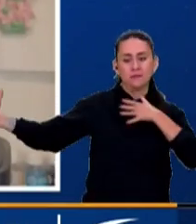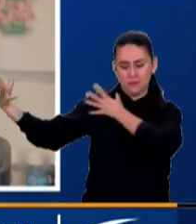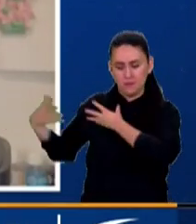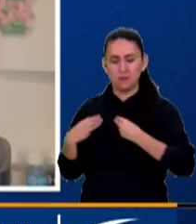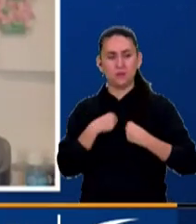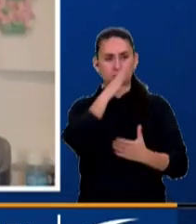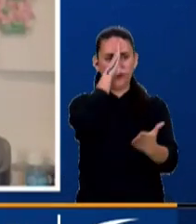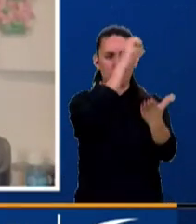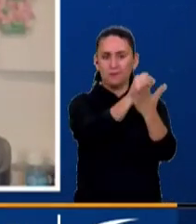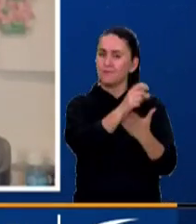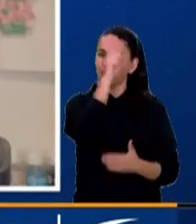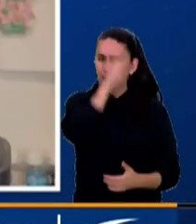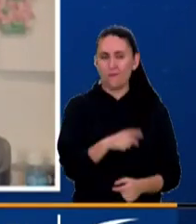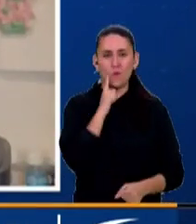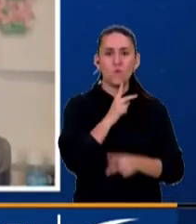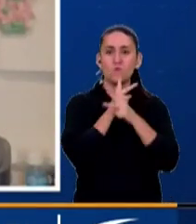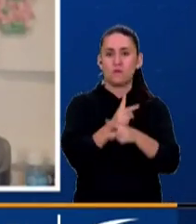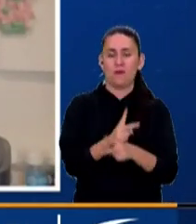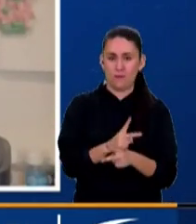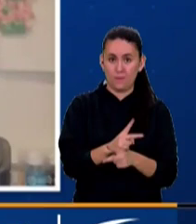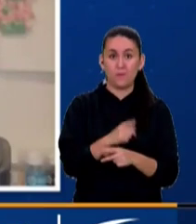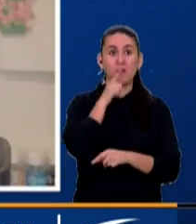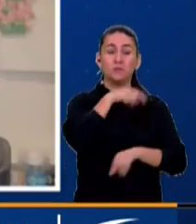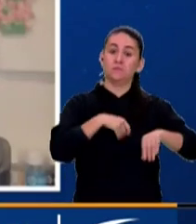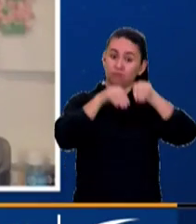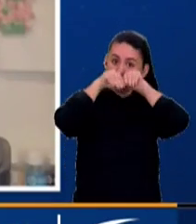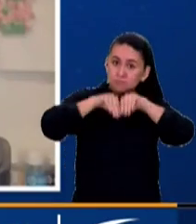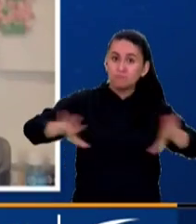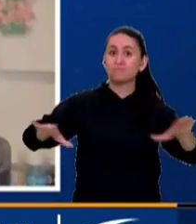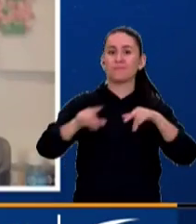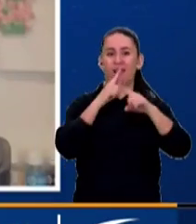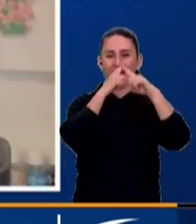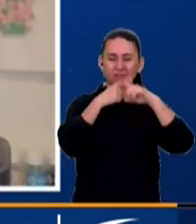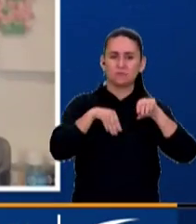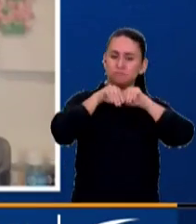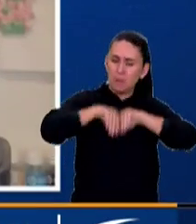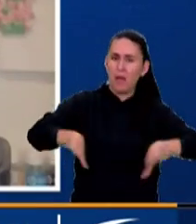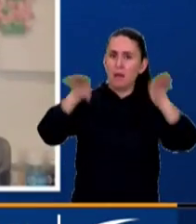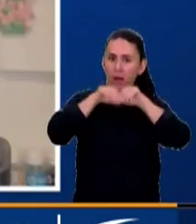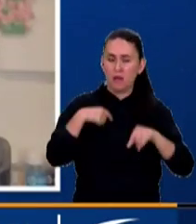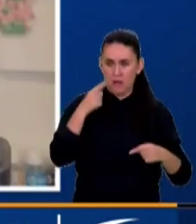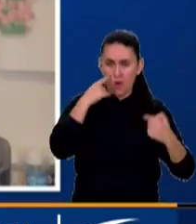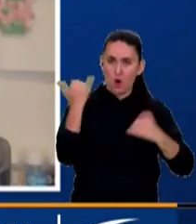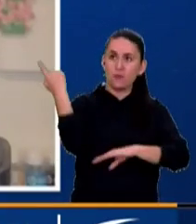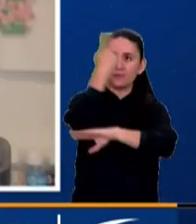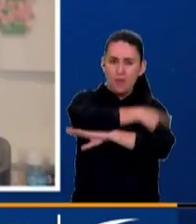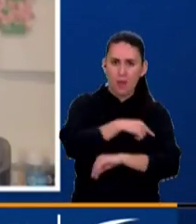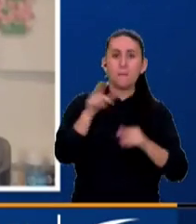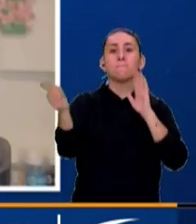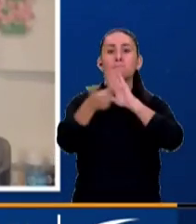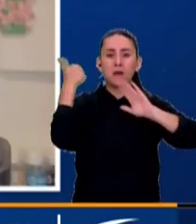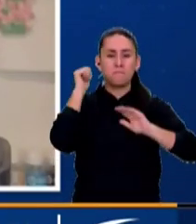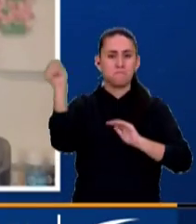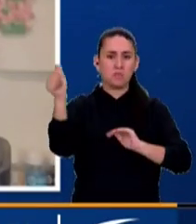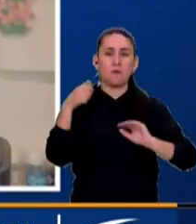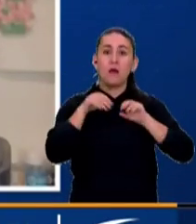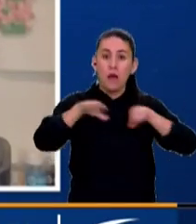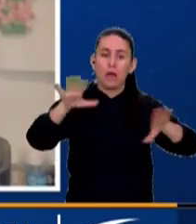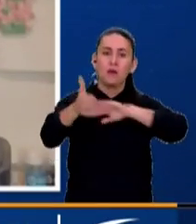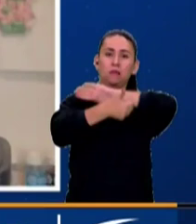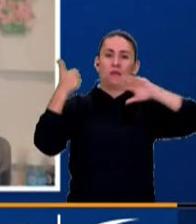sus adeptos partidistas. Las publicaciones en redes sociales del día de hoy, pero también las borradas por él mismo